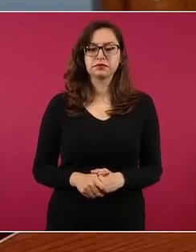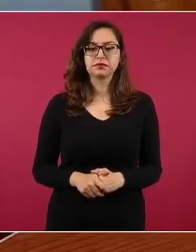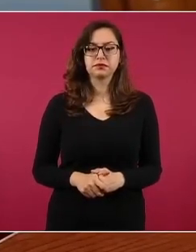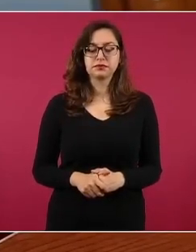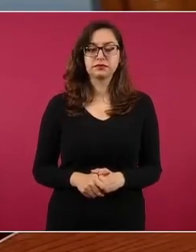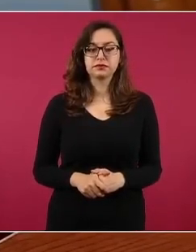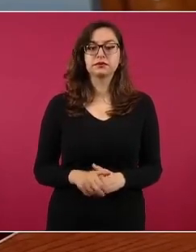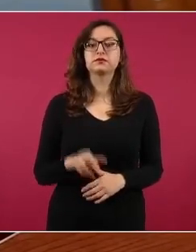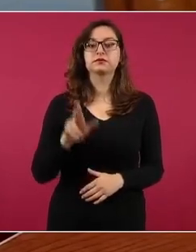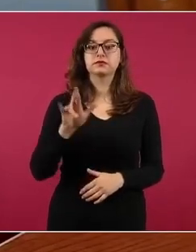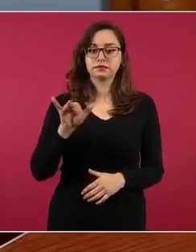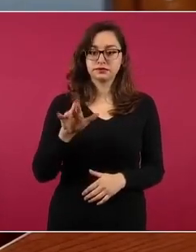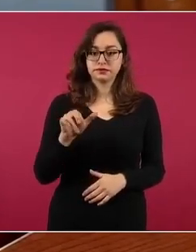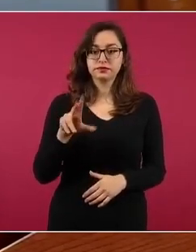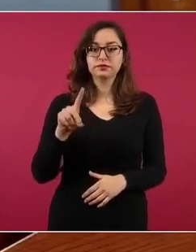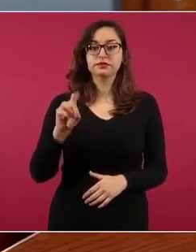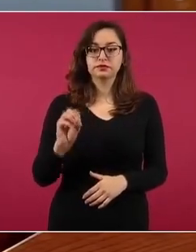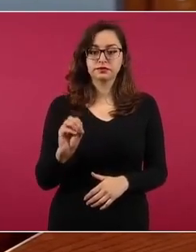Ricardo Anaya, sí.